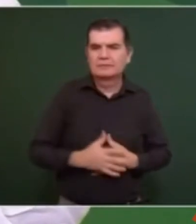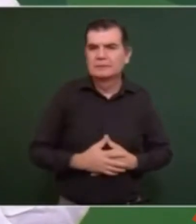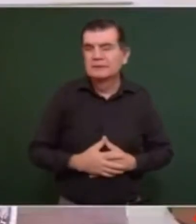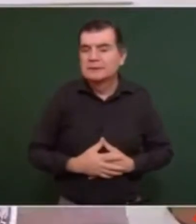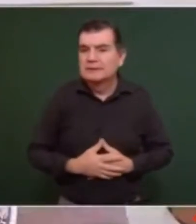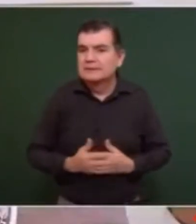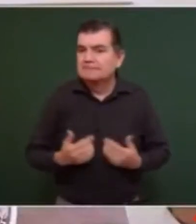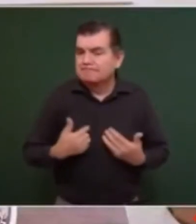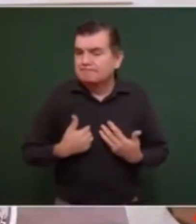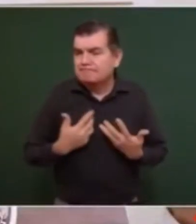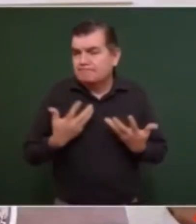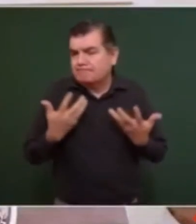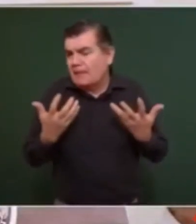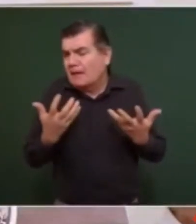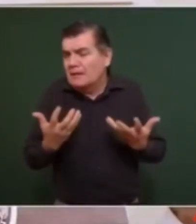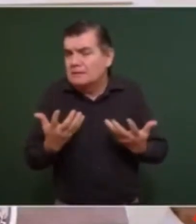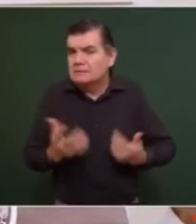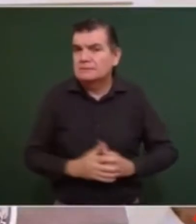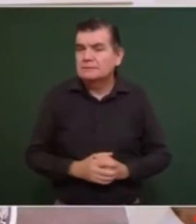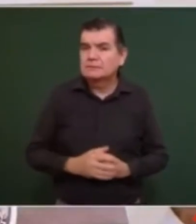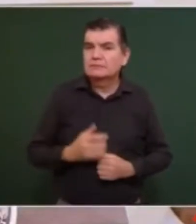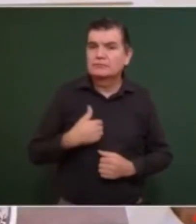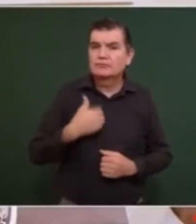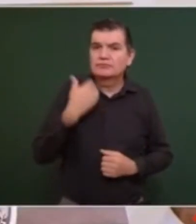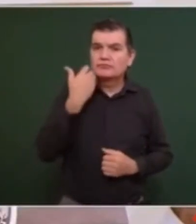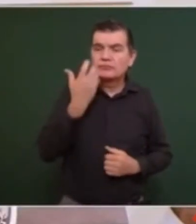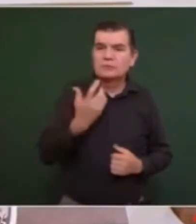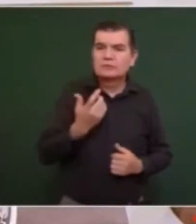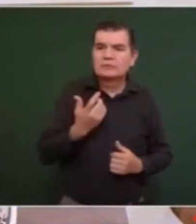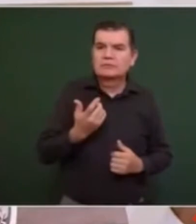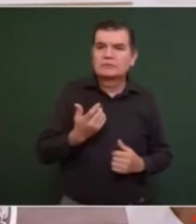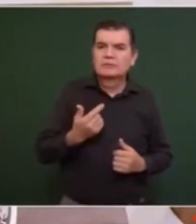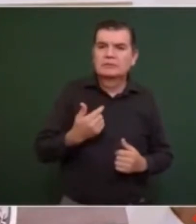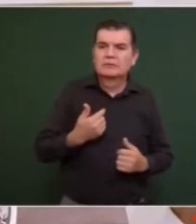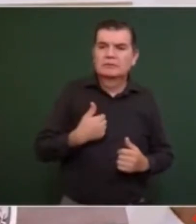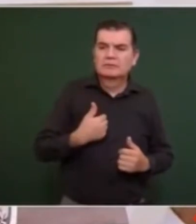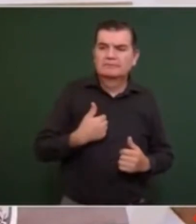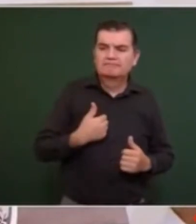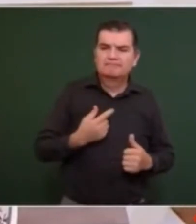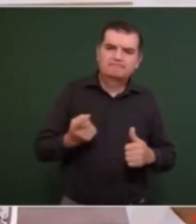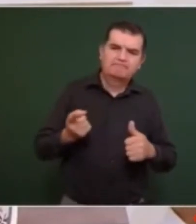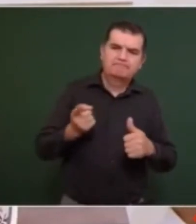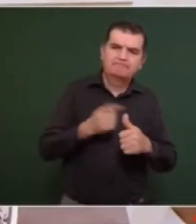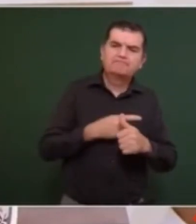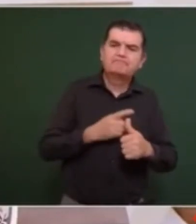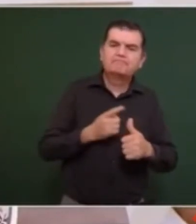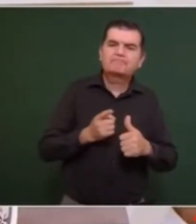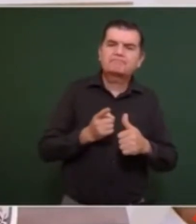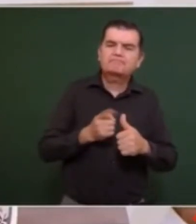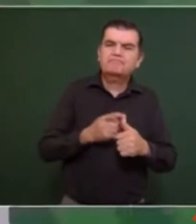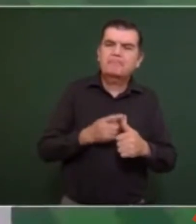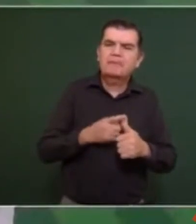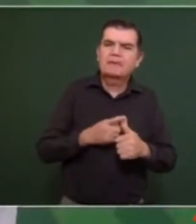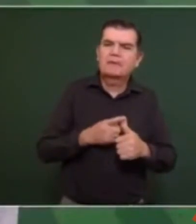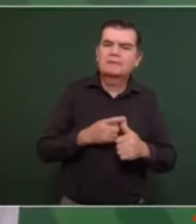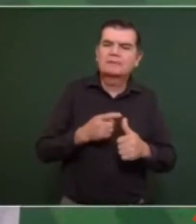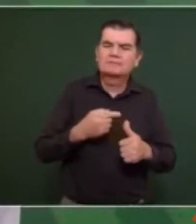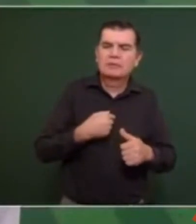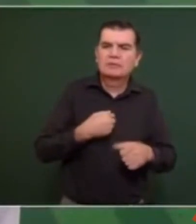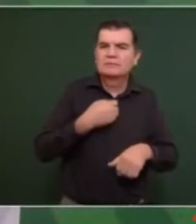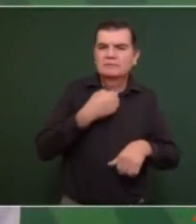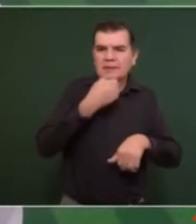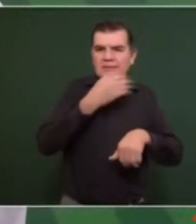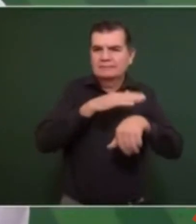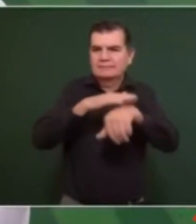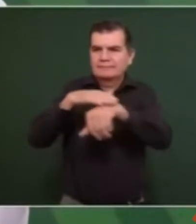primero dirigirme a todas las